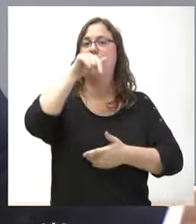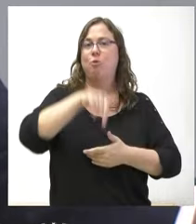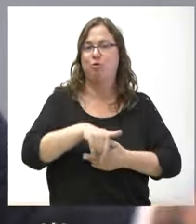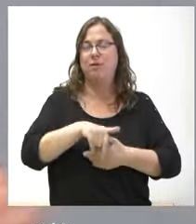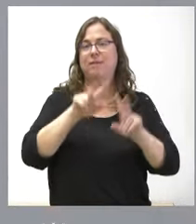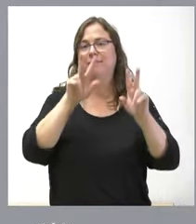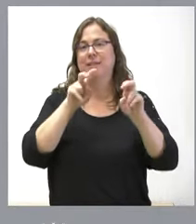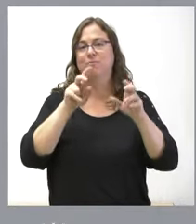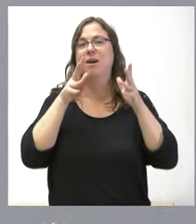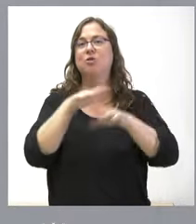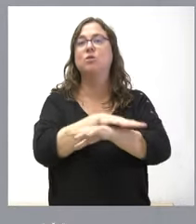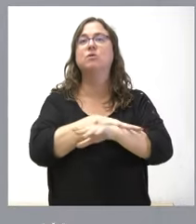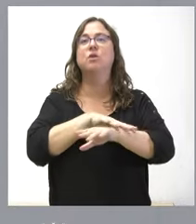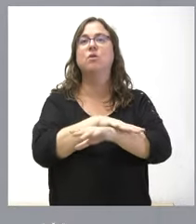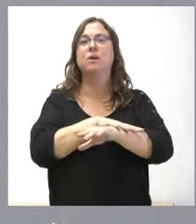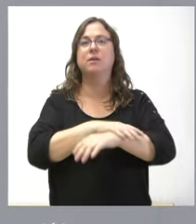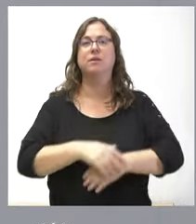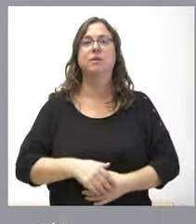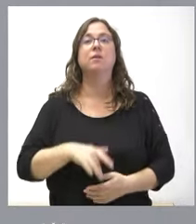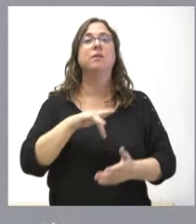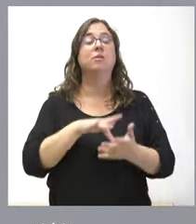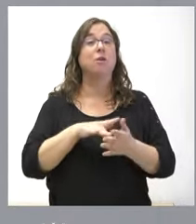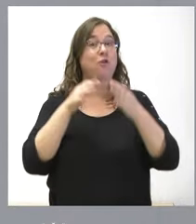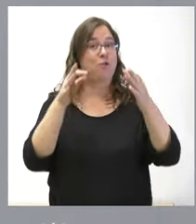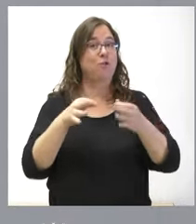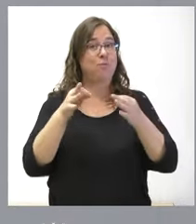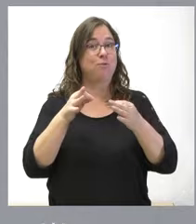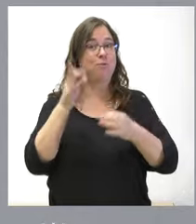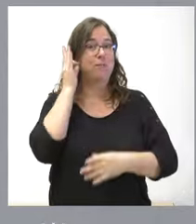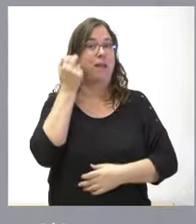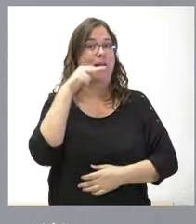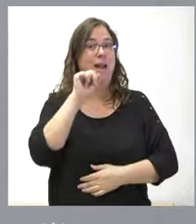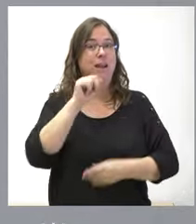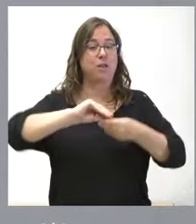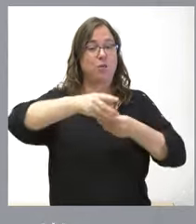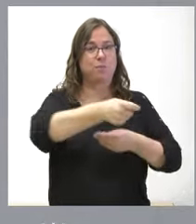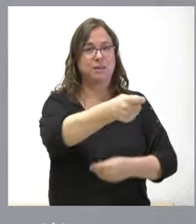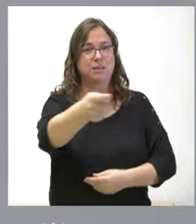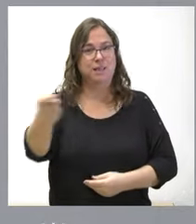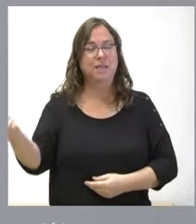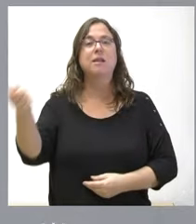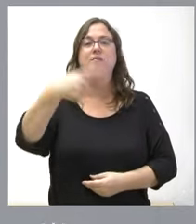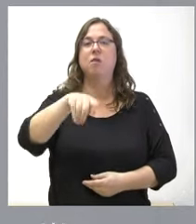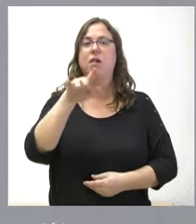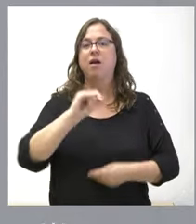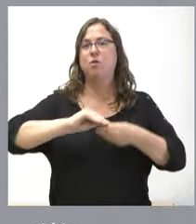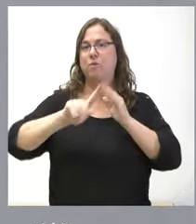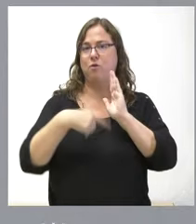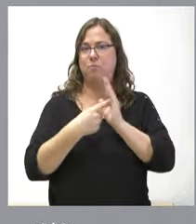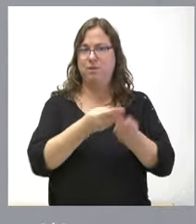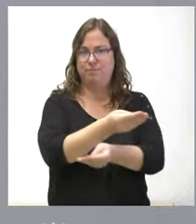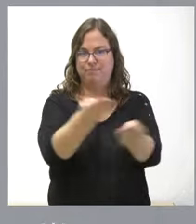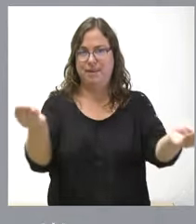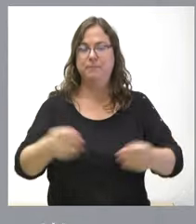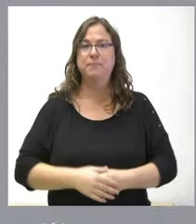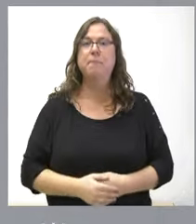entregando, como siempre, Ana, la documentación para que tengan toda la información más completa. En